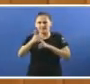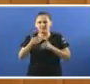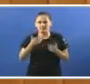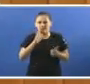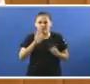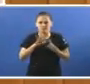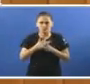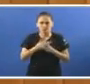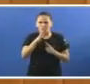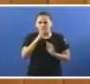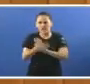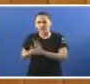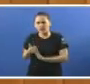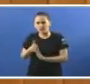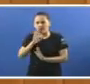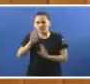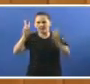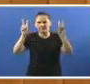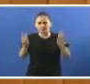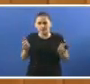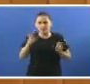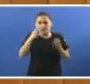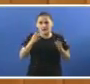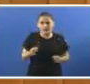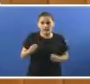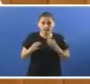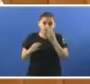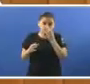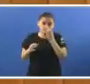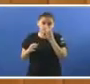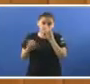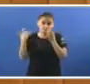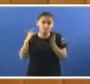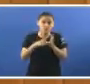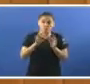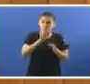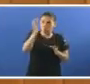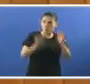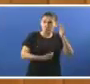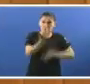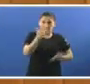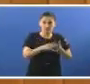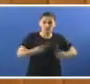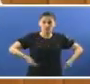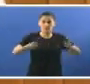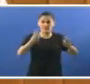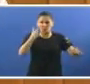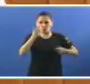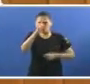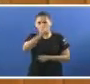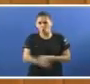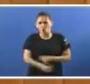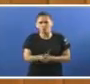E agora vou a pasar a falar dese asunto Pero a verdade é que vimos dun debate pola mañán na sesión de control